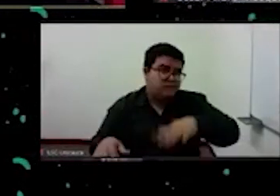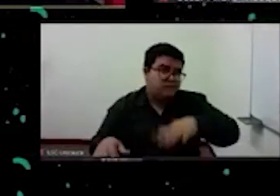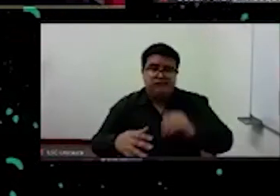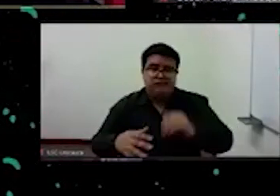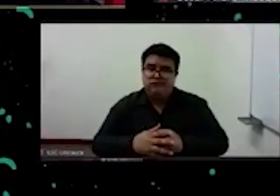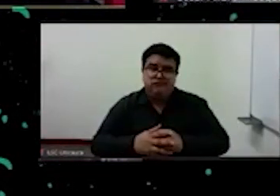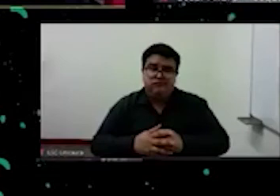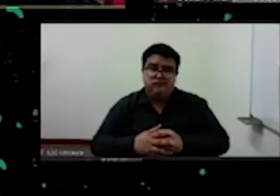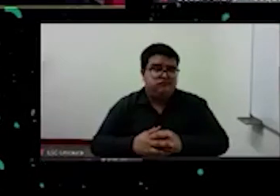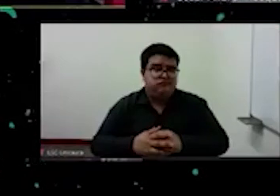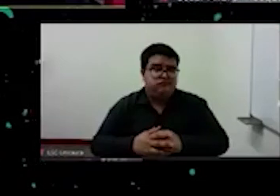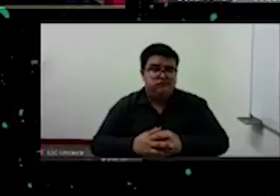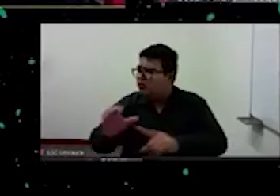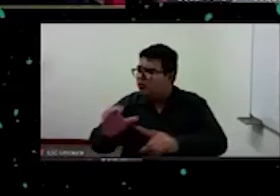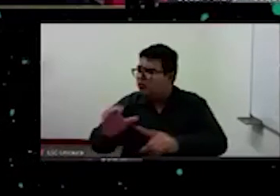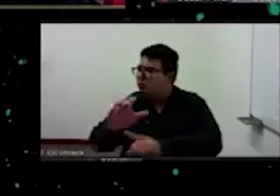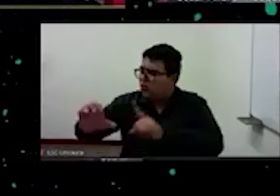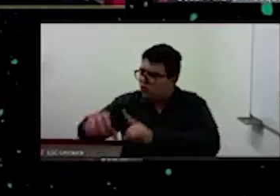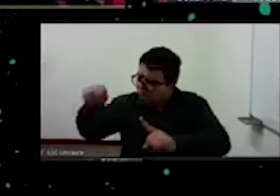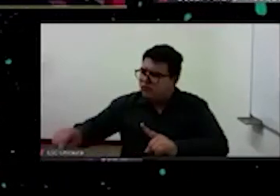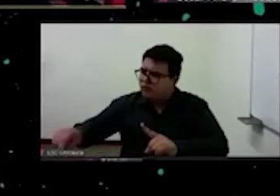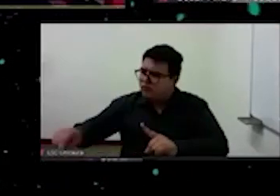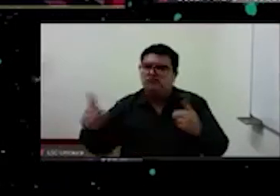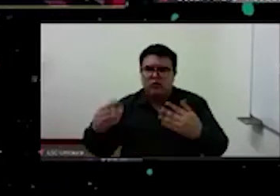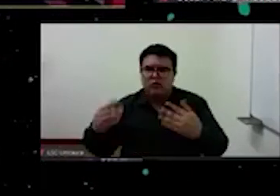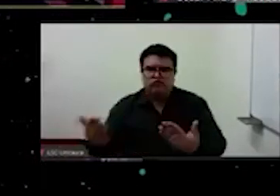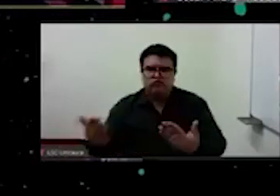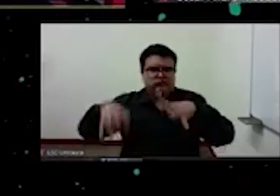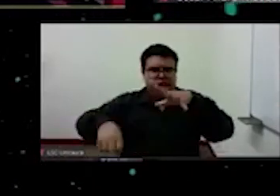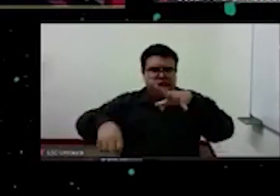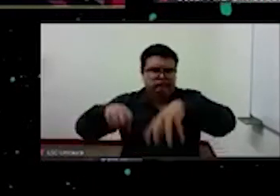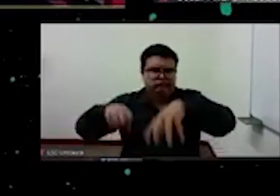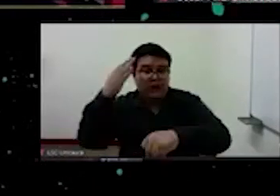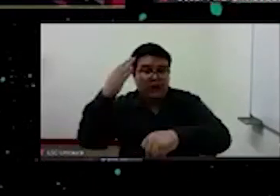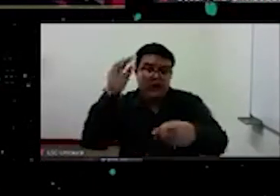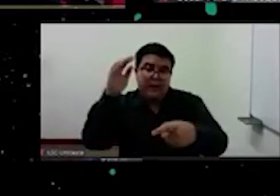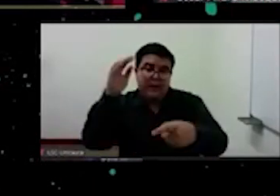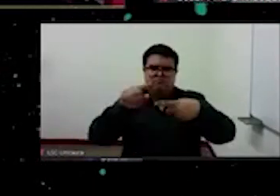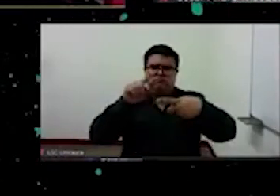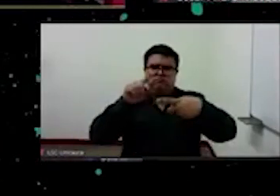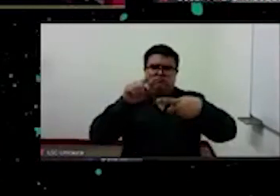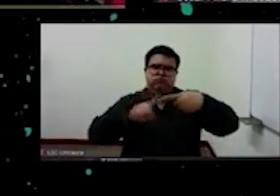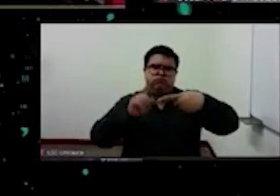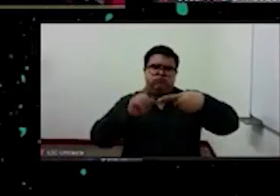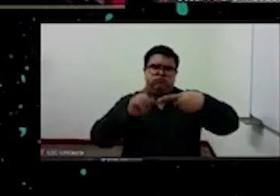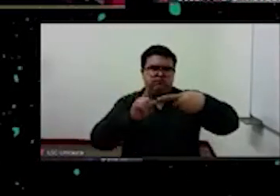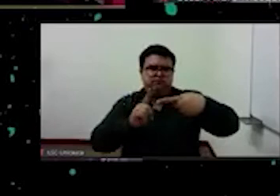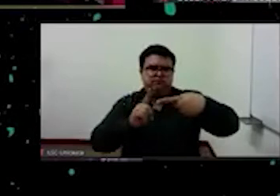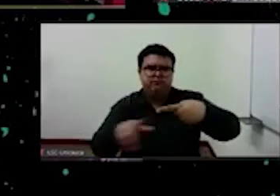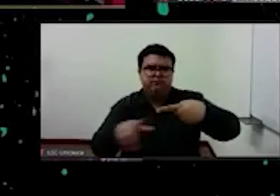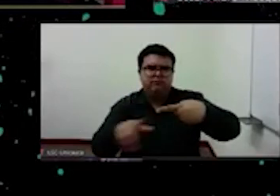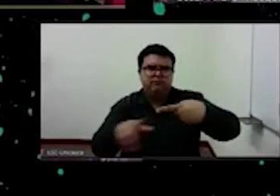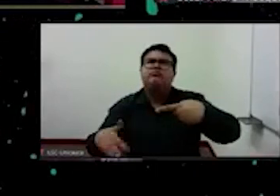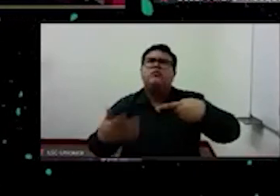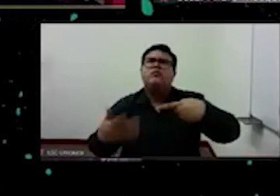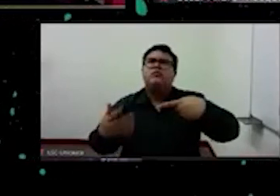vantaje cultural de un lado me parece que la la